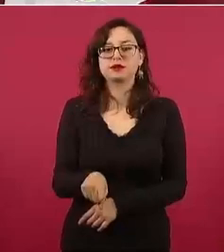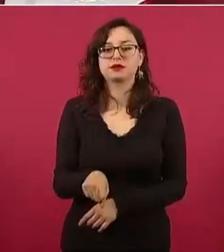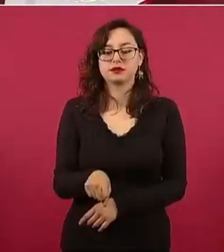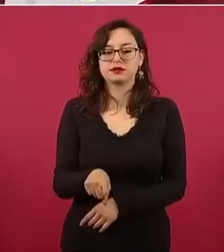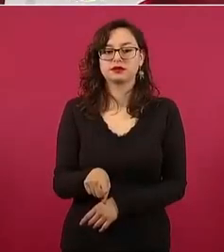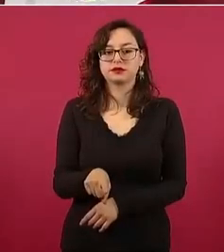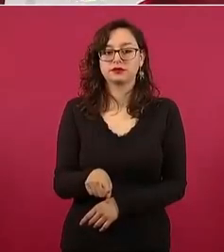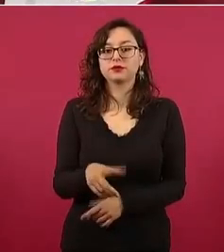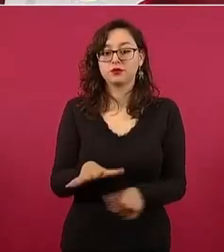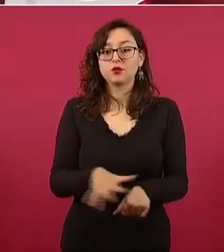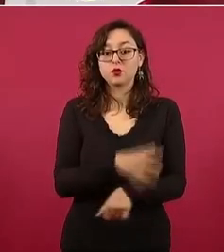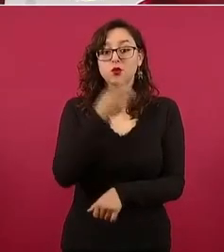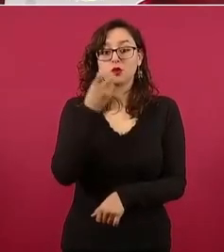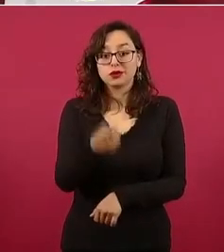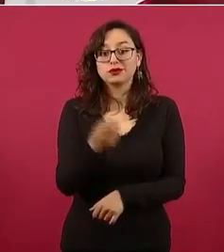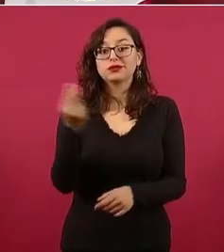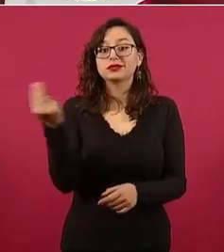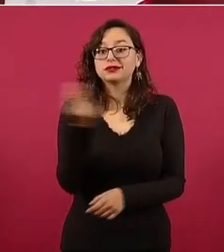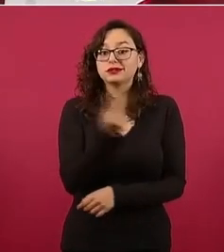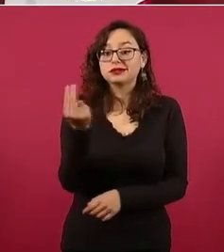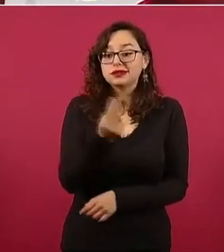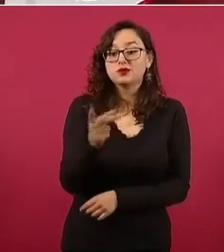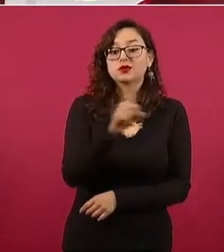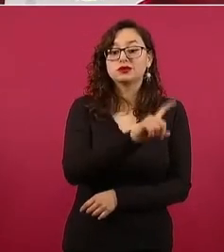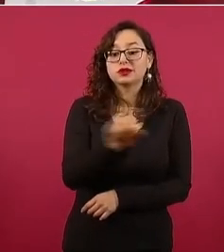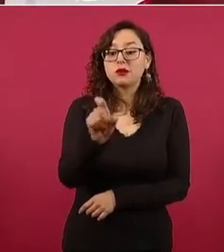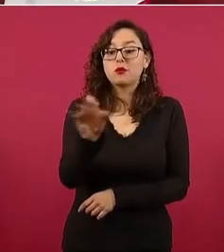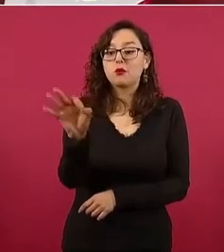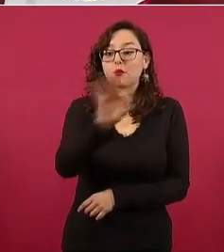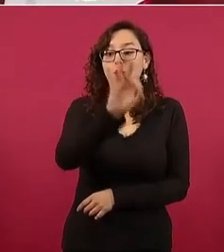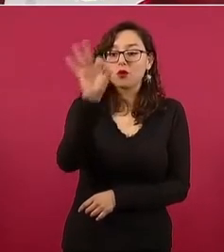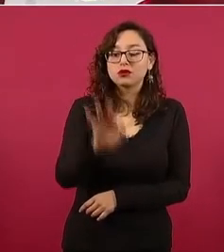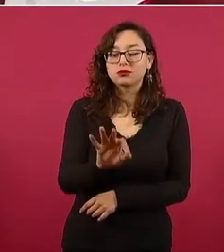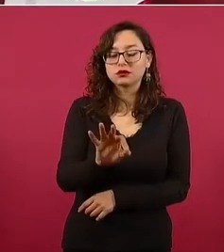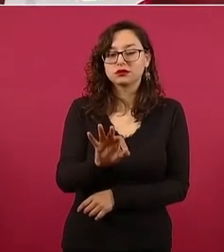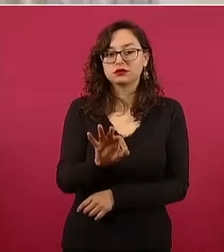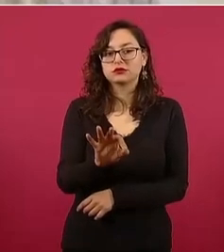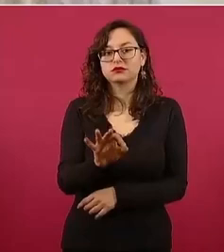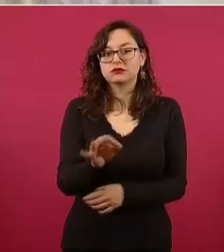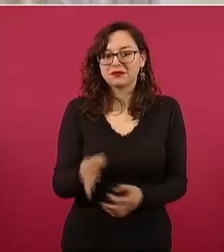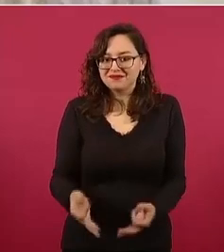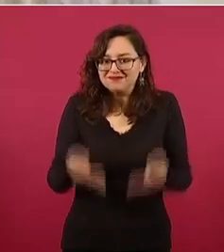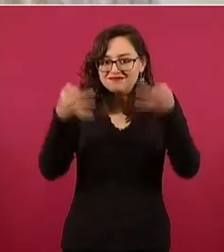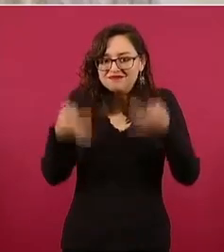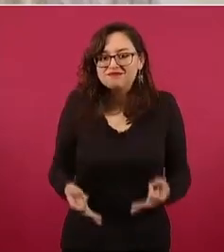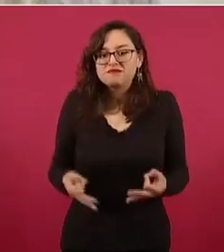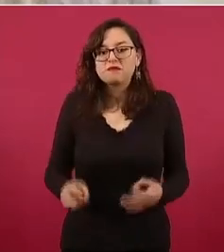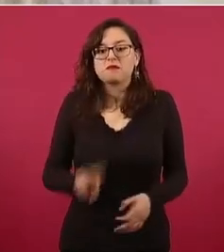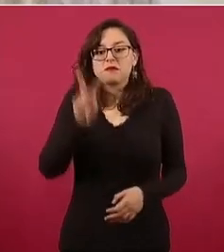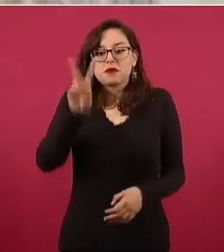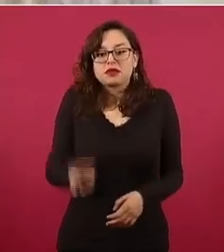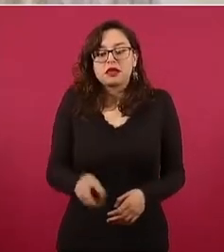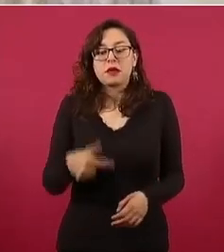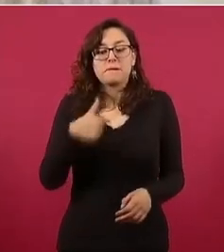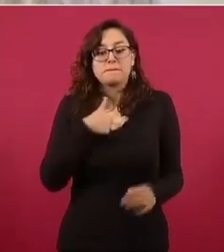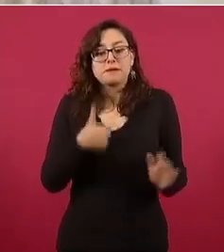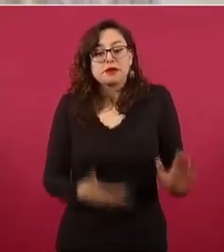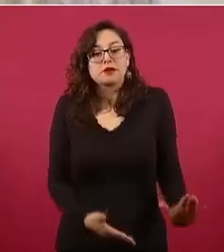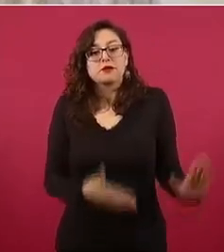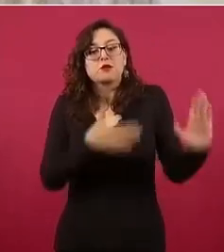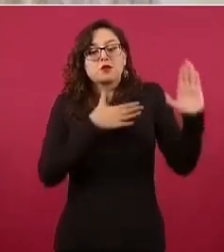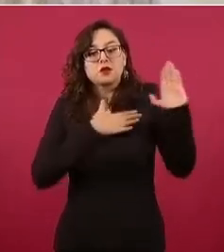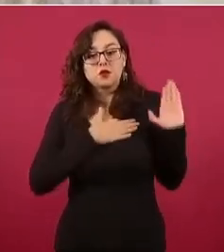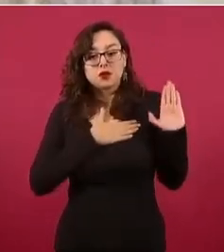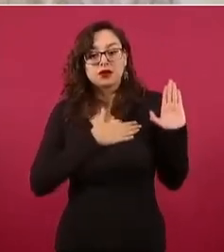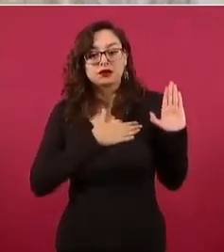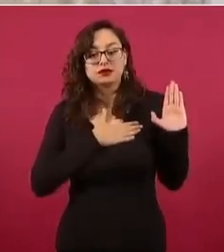Por eso estamos hablando de un modelo de salud ejemplar. Es mi compromiso, es el compromiso